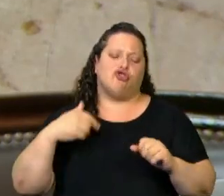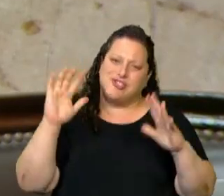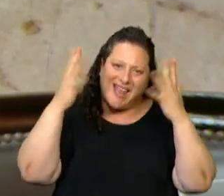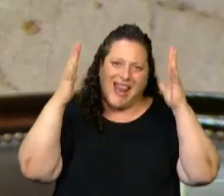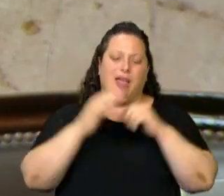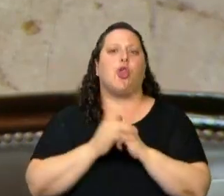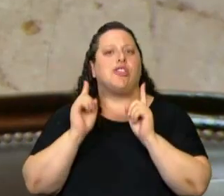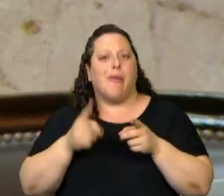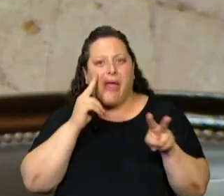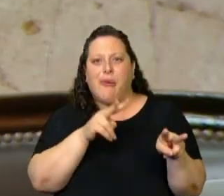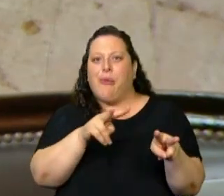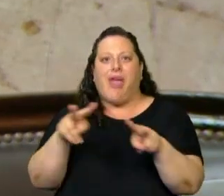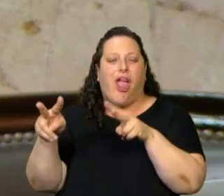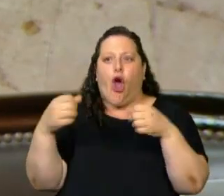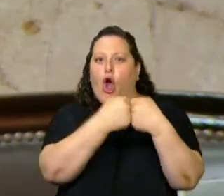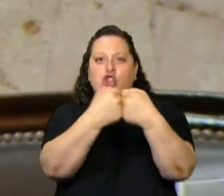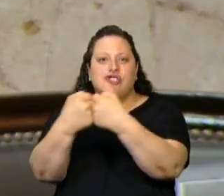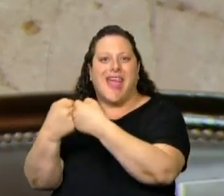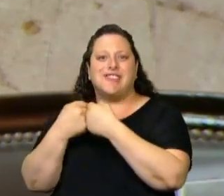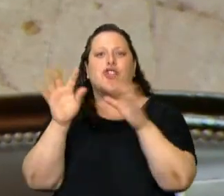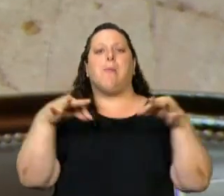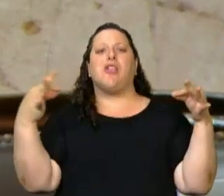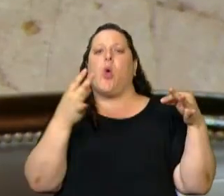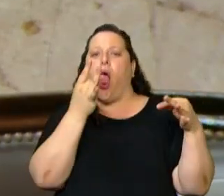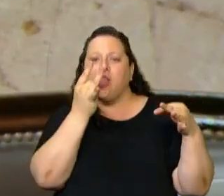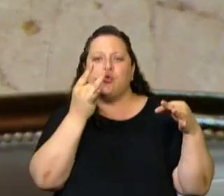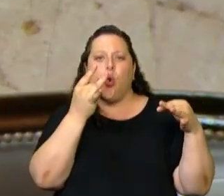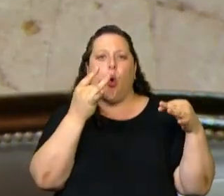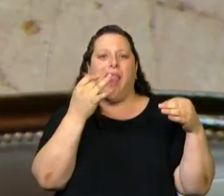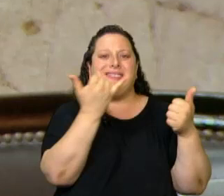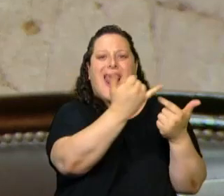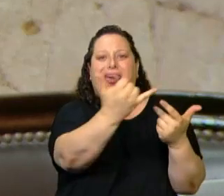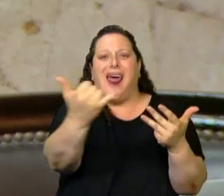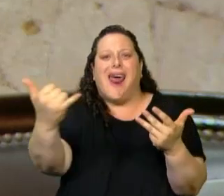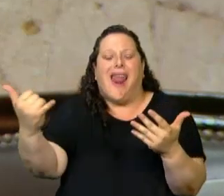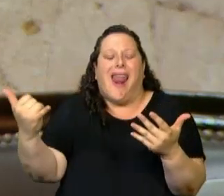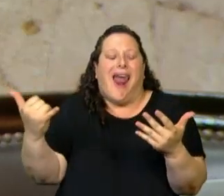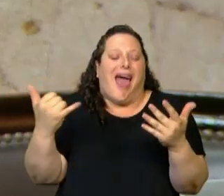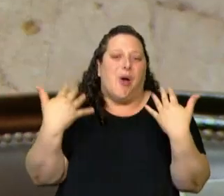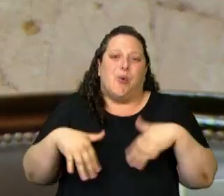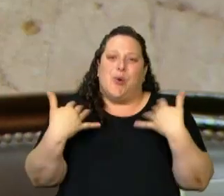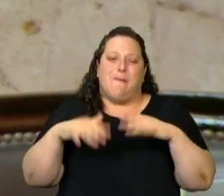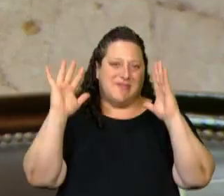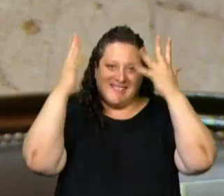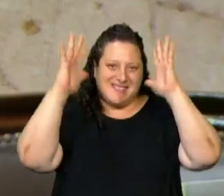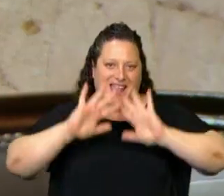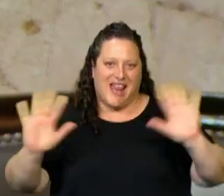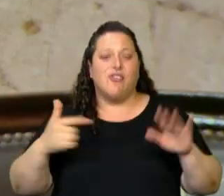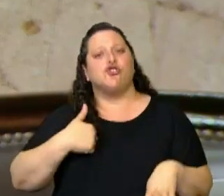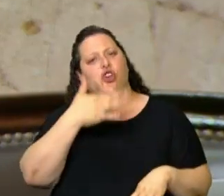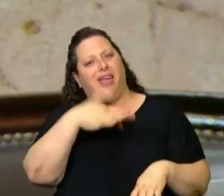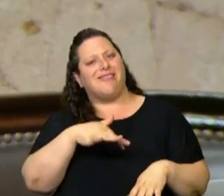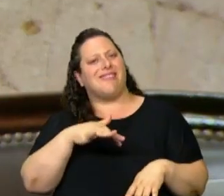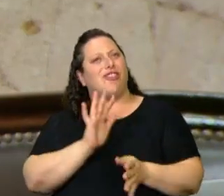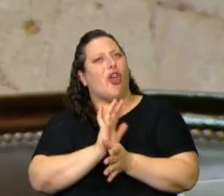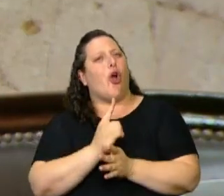tiene y ver estos pañuelos azules esparcidos por todo el recinto de la Cámara de Diputados. Entiendo que es un primer paso, un primer paso,